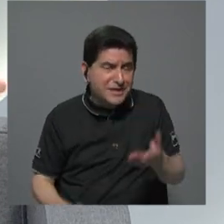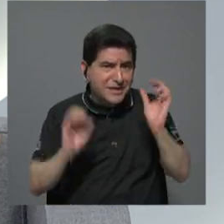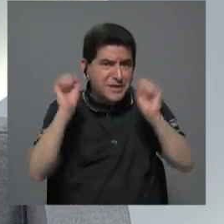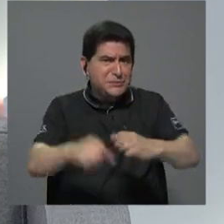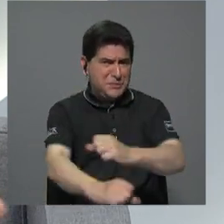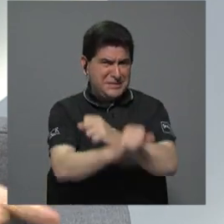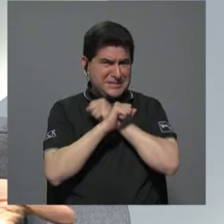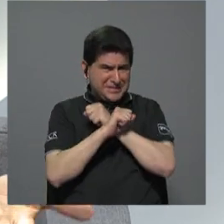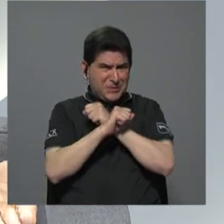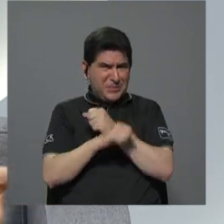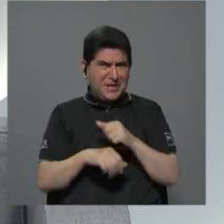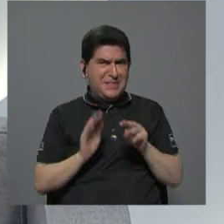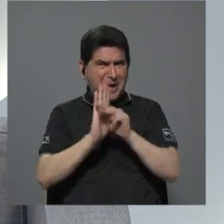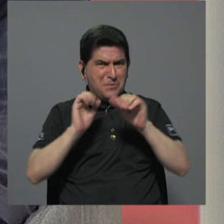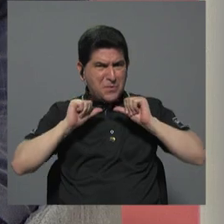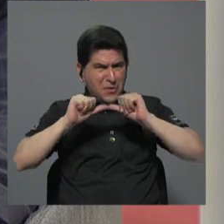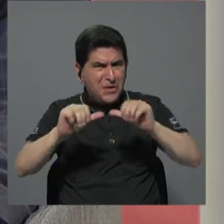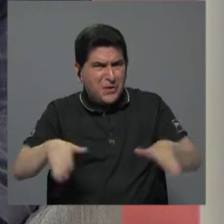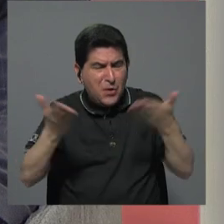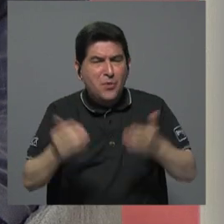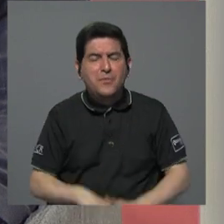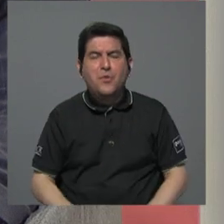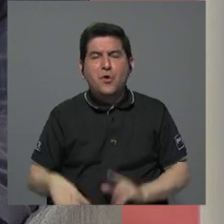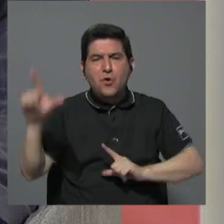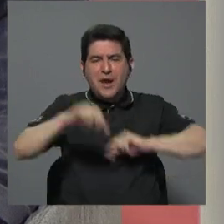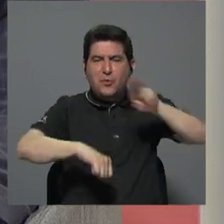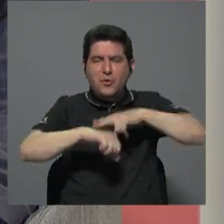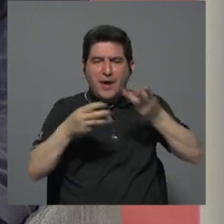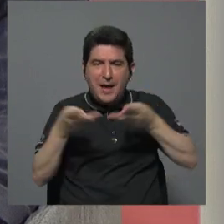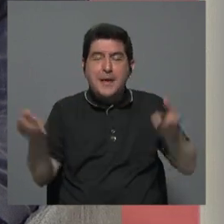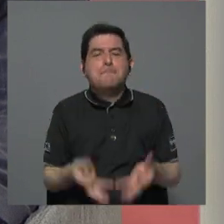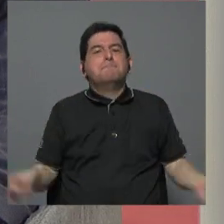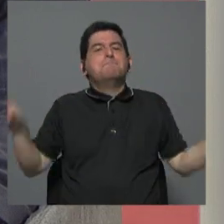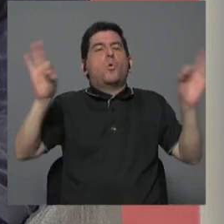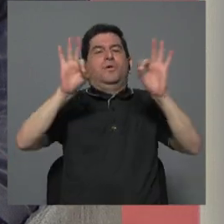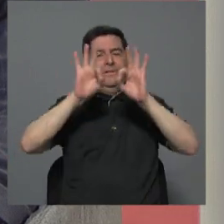pueden garantizar que este modelo puede seguir sirviendo la NAME es muy importante